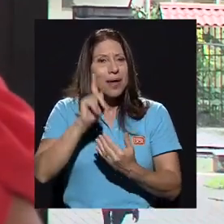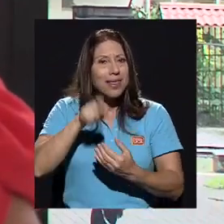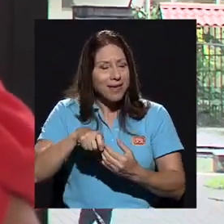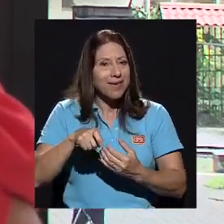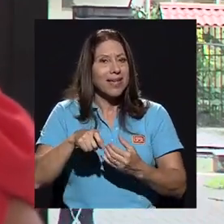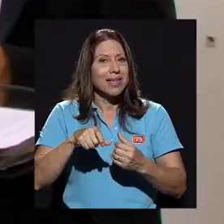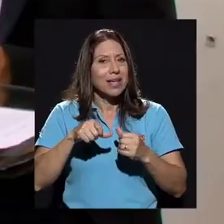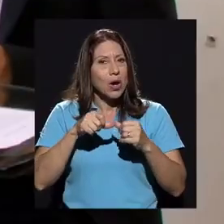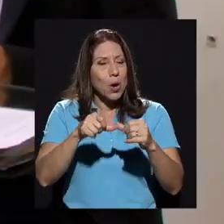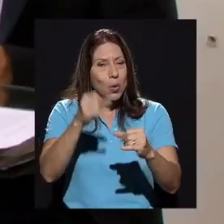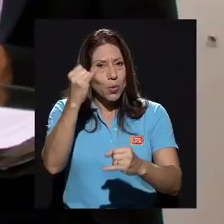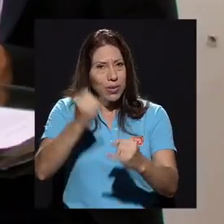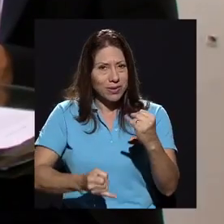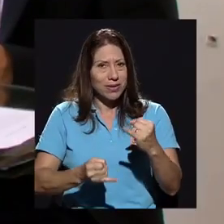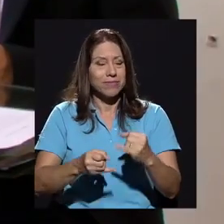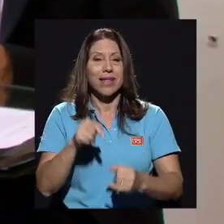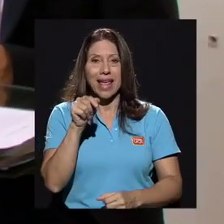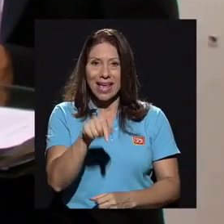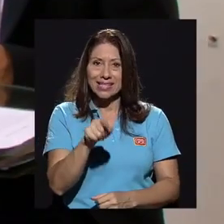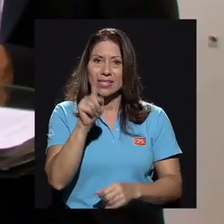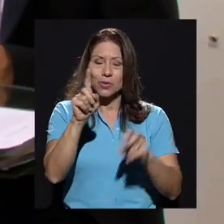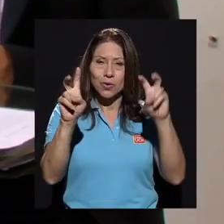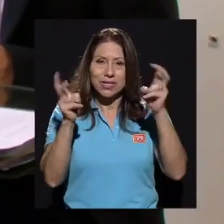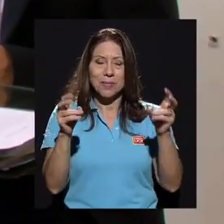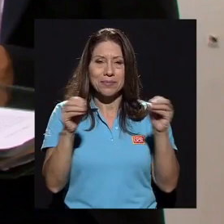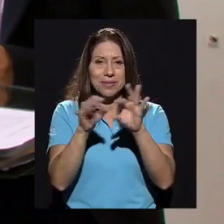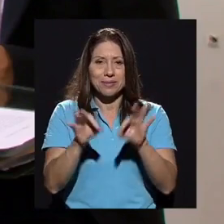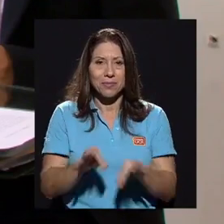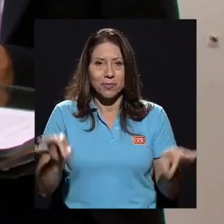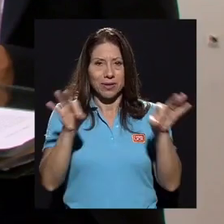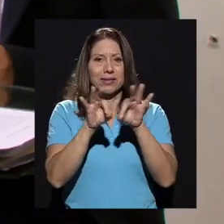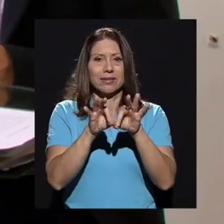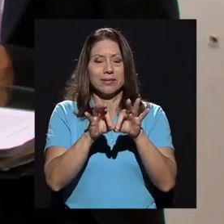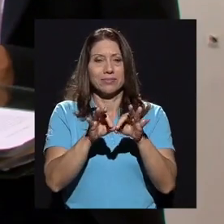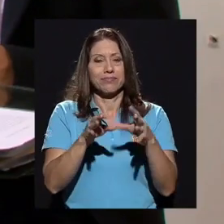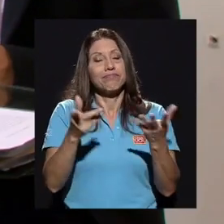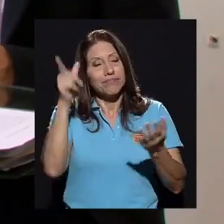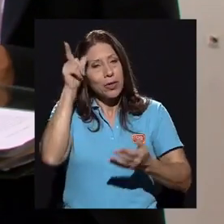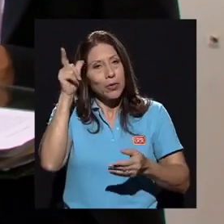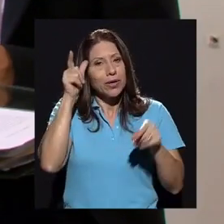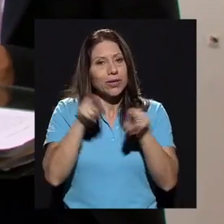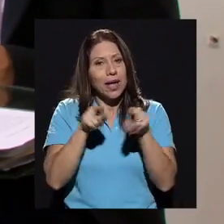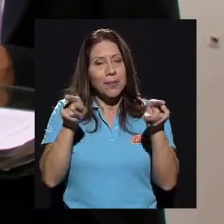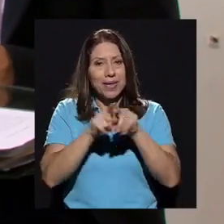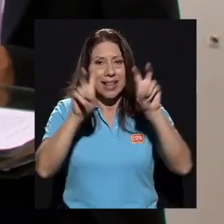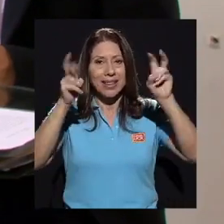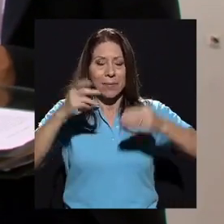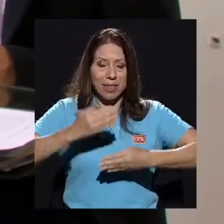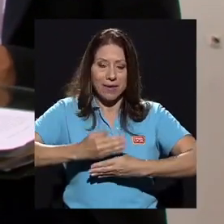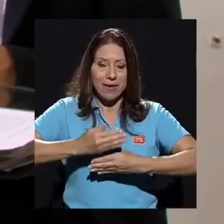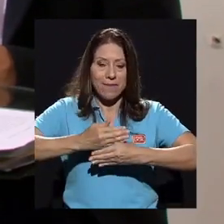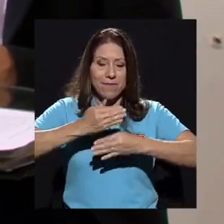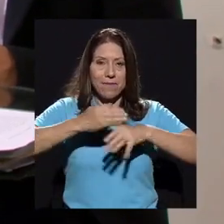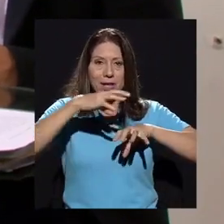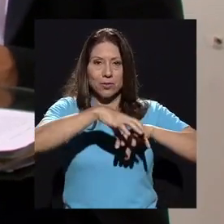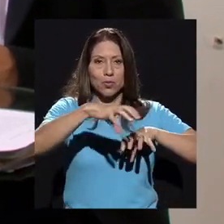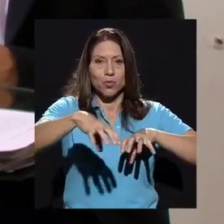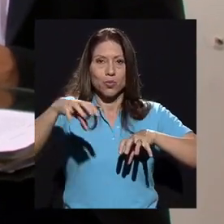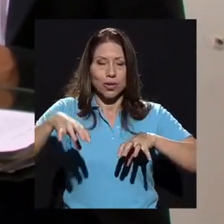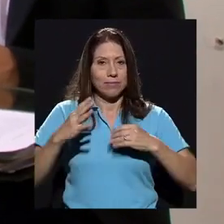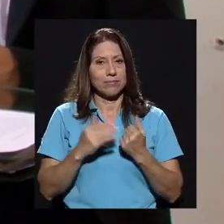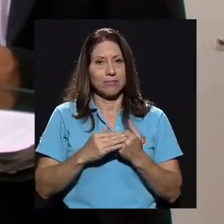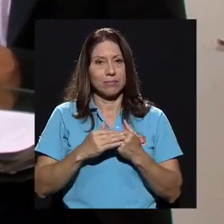tienen que continuar. Ese es uno de los temas más importantes y, por supuesto, que también el tema de infraestructura, ¿verdad?